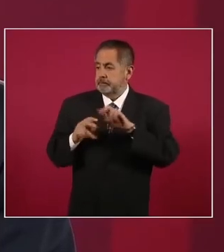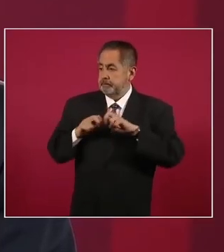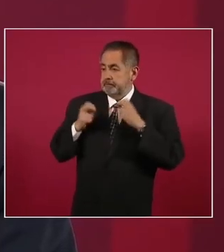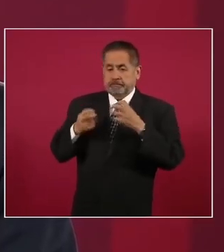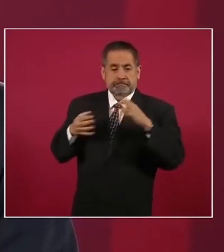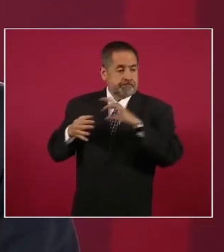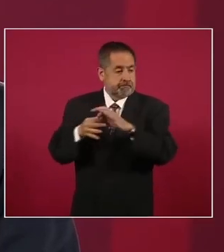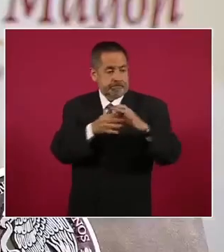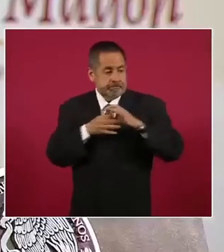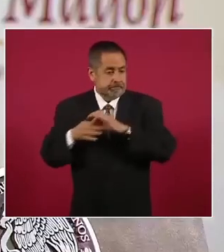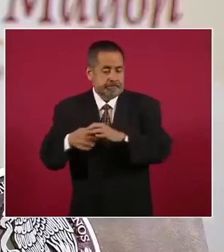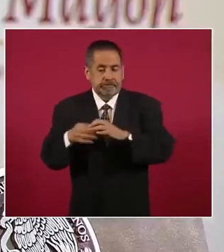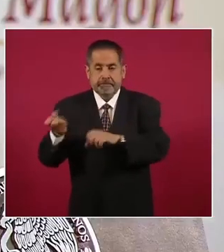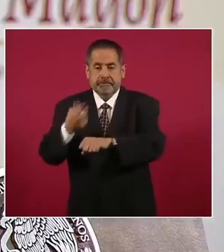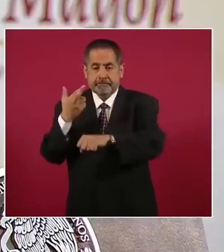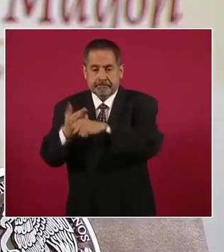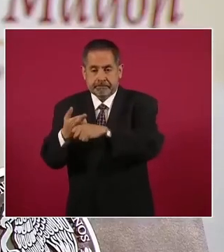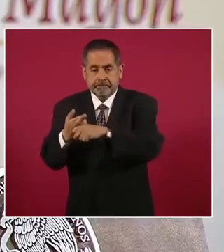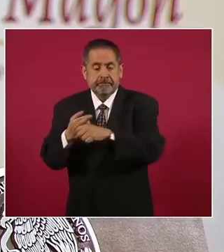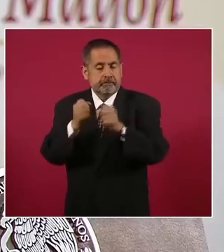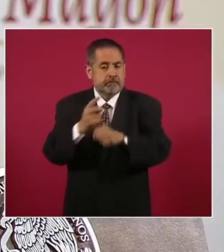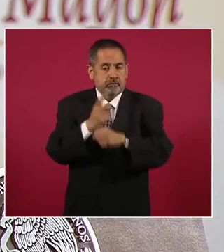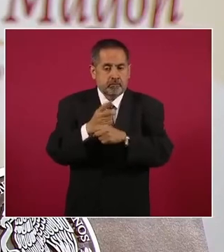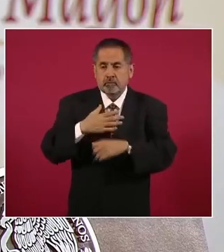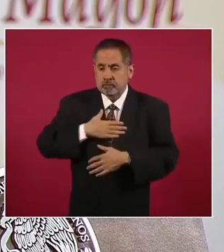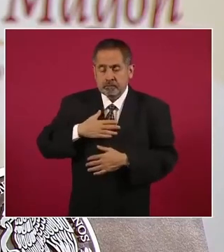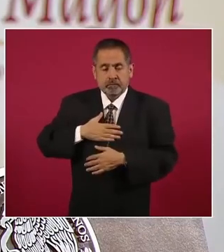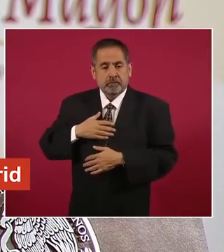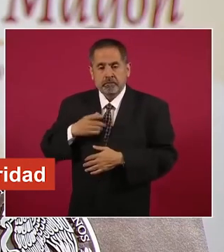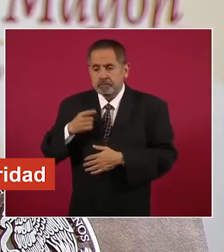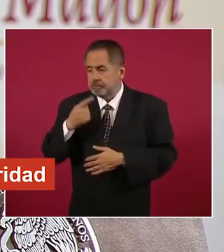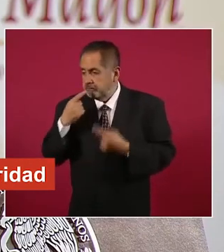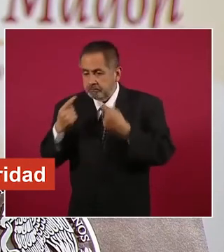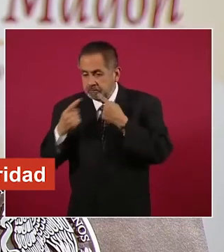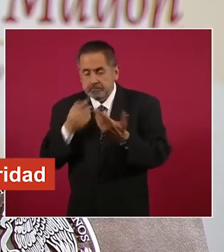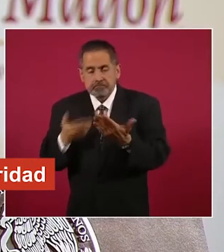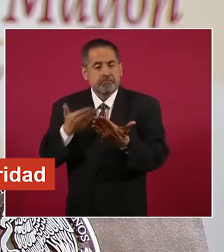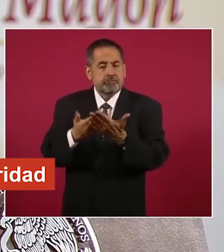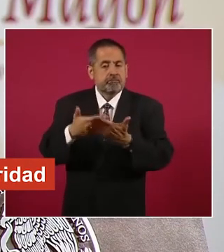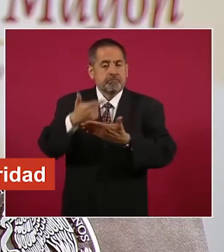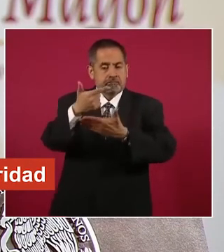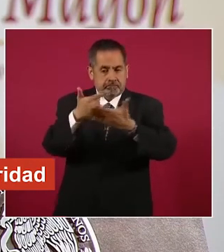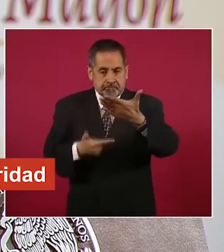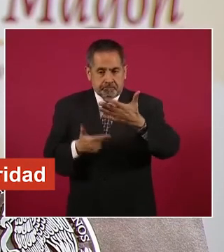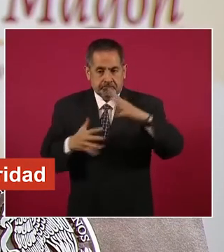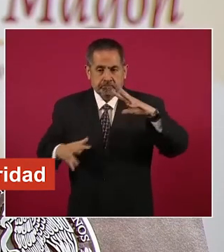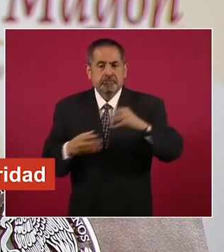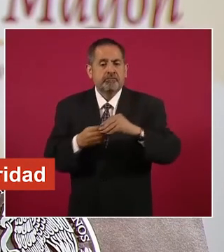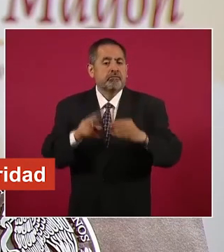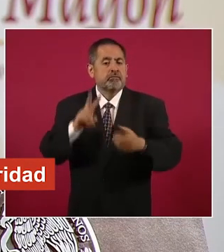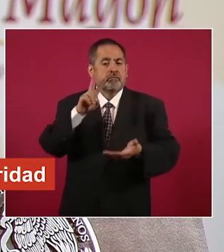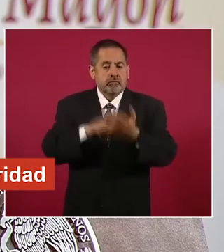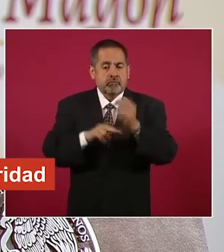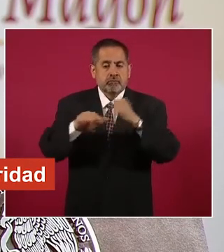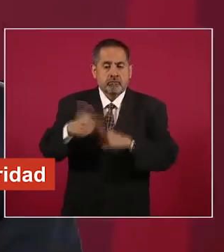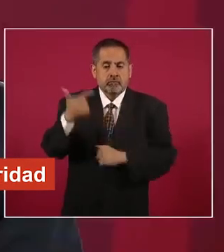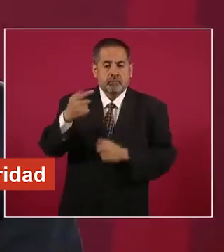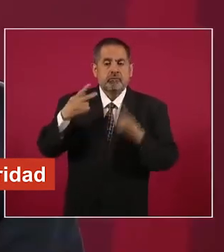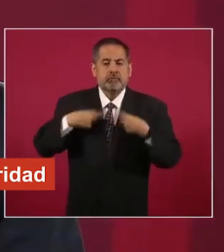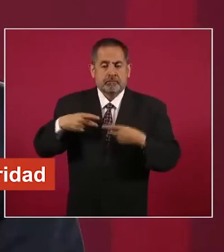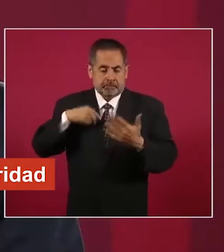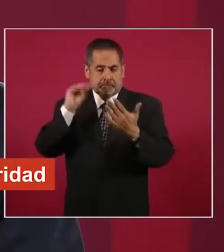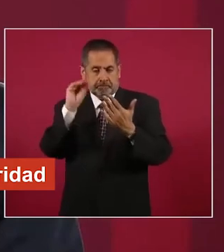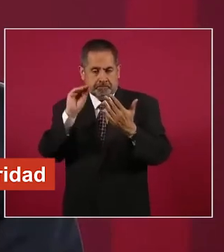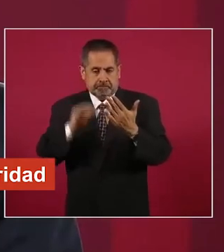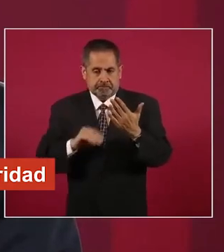con la Secretaría de Seguridad Pública, hay una lista que se ha puesto a la mesa, que son alrededor de dos mil doce personas, en las cuales